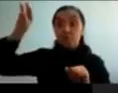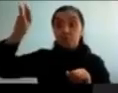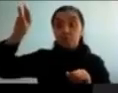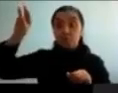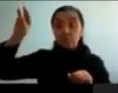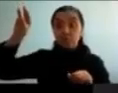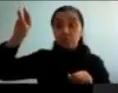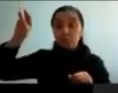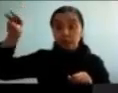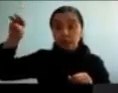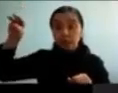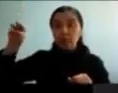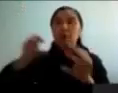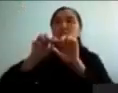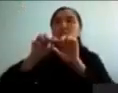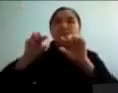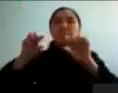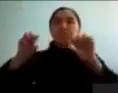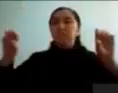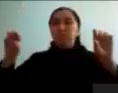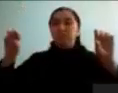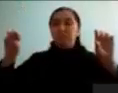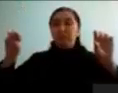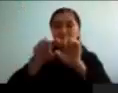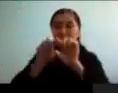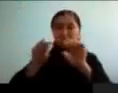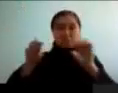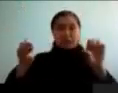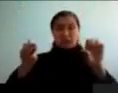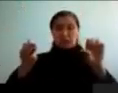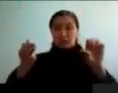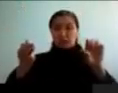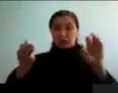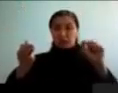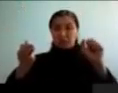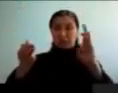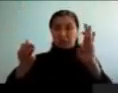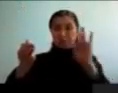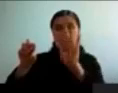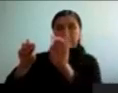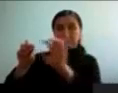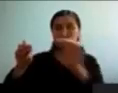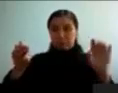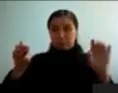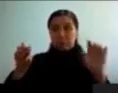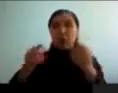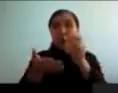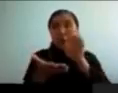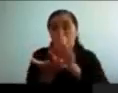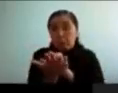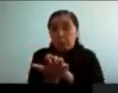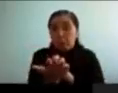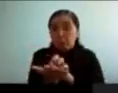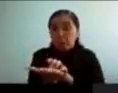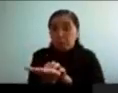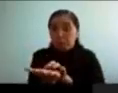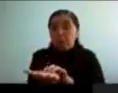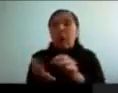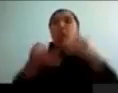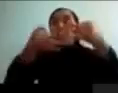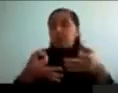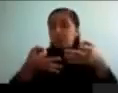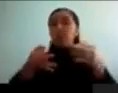con una ecuación específica. Eso uno lo puede testear, uno lo puede realizar, y uno lo puede comprobar. Por lo tanto, esto es una definición objetiva.